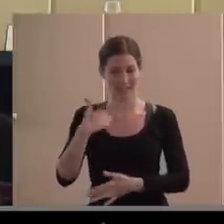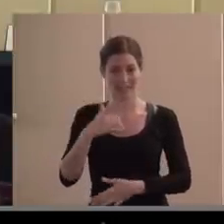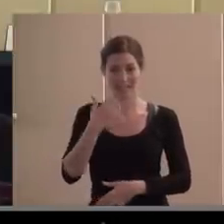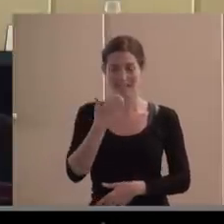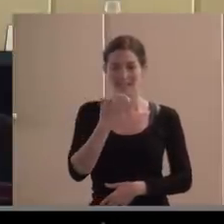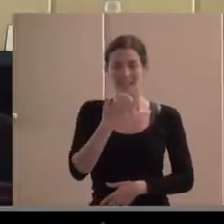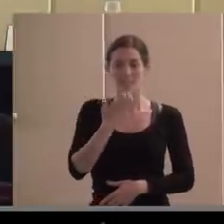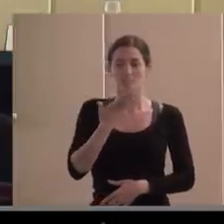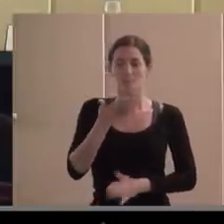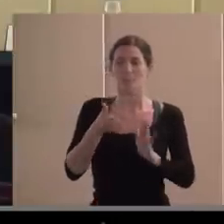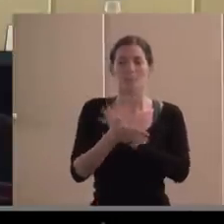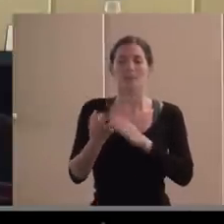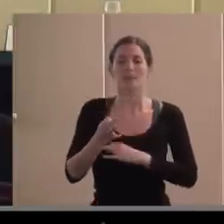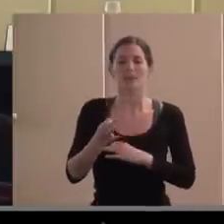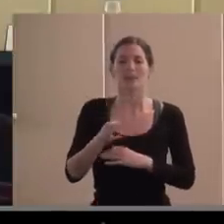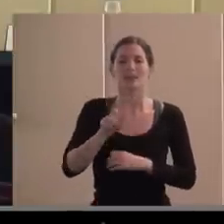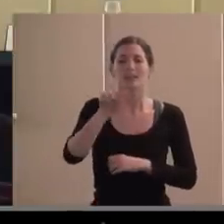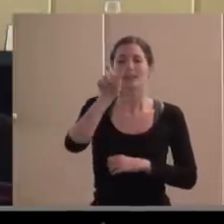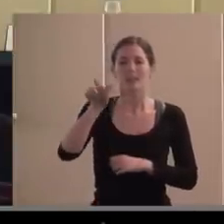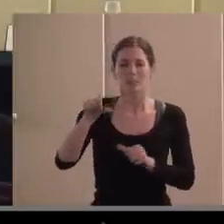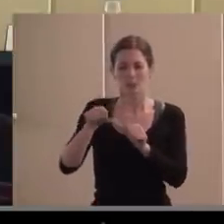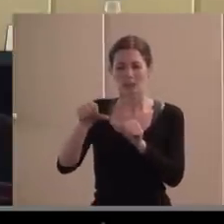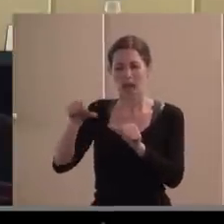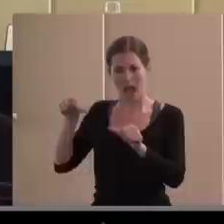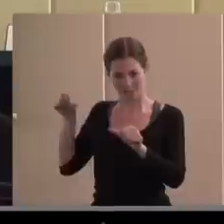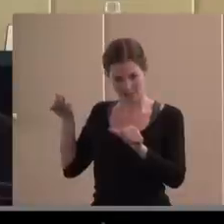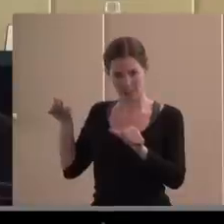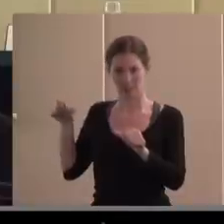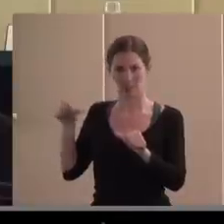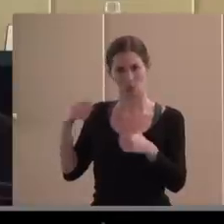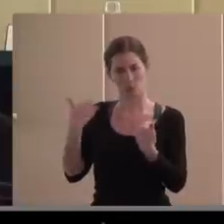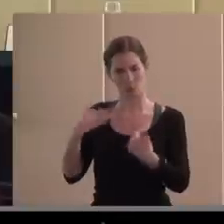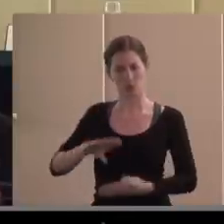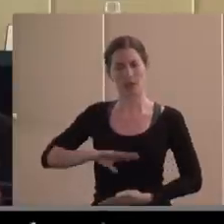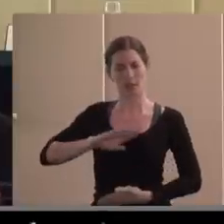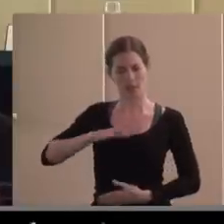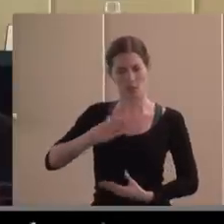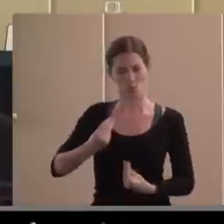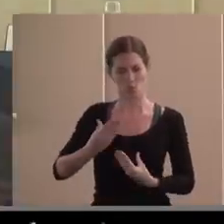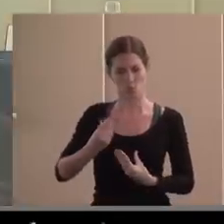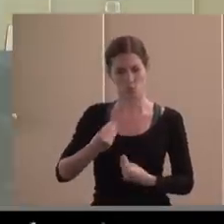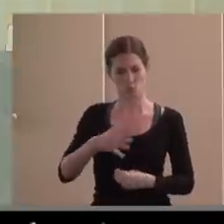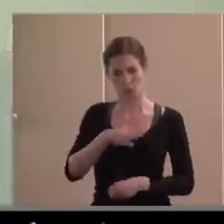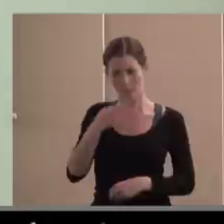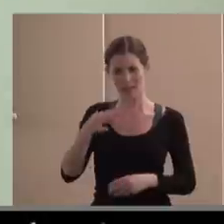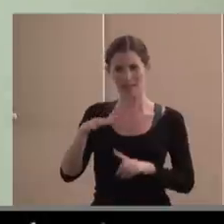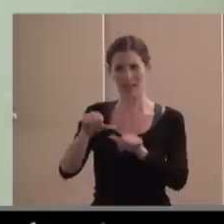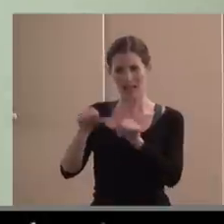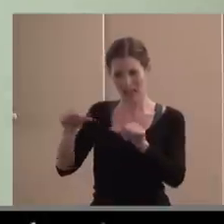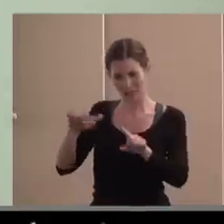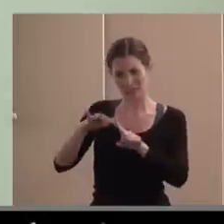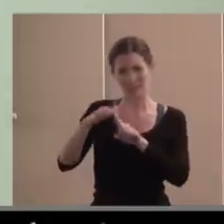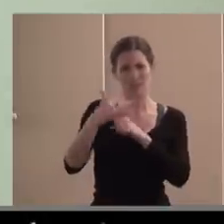mucha capacidad y en momentos mucho peores que los actuales, porque a veces nos regodeamos que estamos en el peor momento de la historia y no es real. No es así.